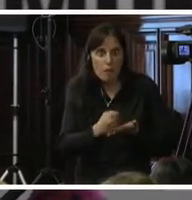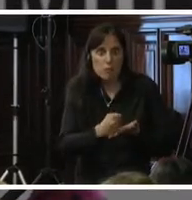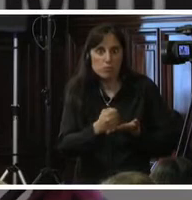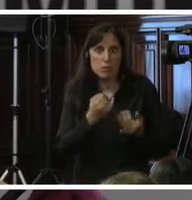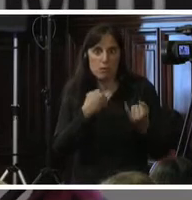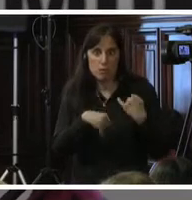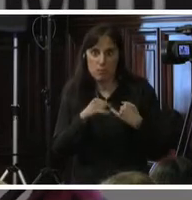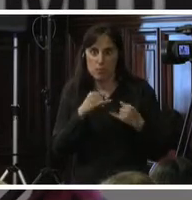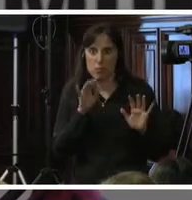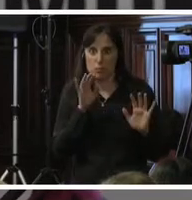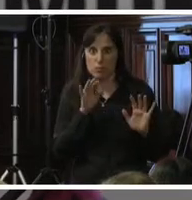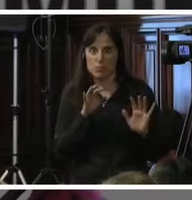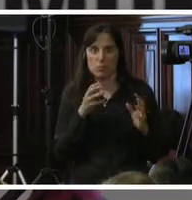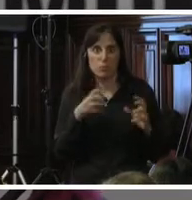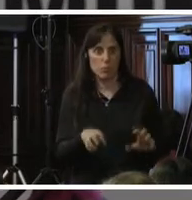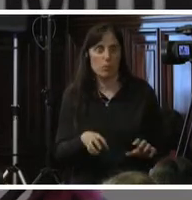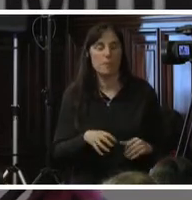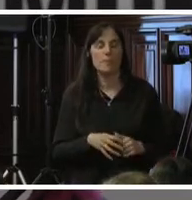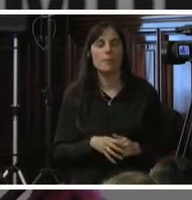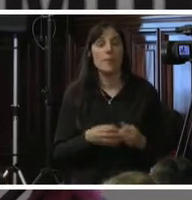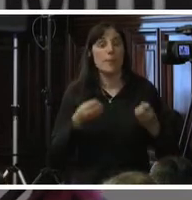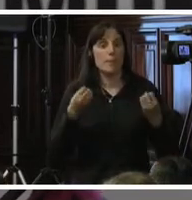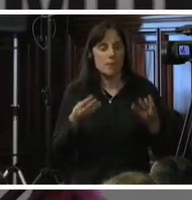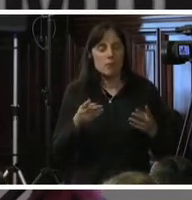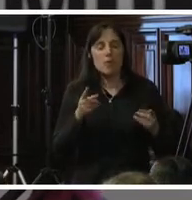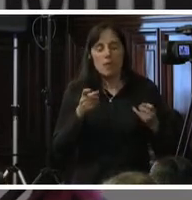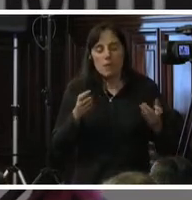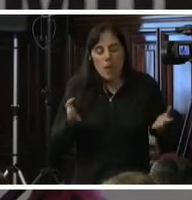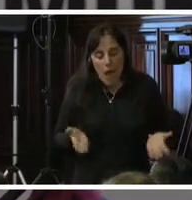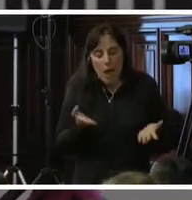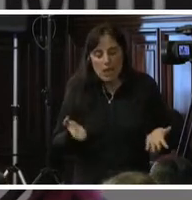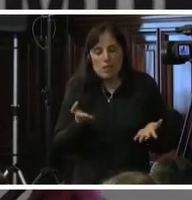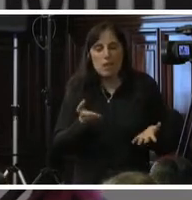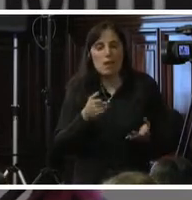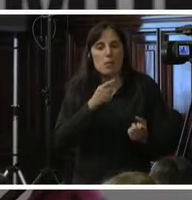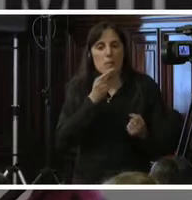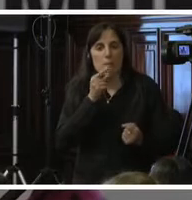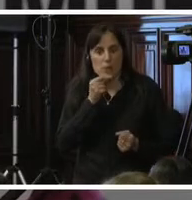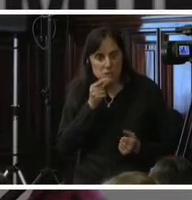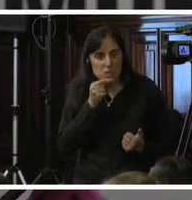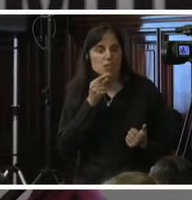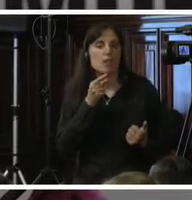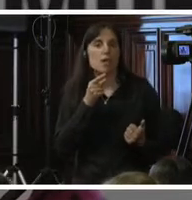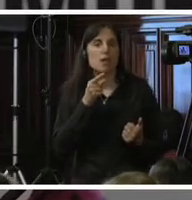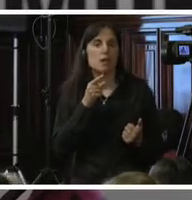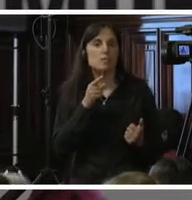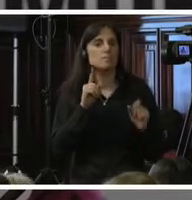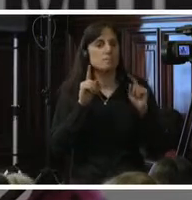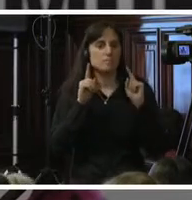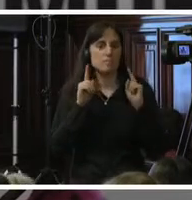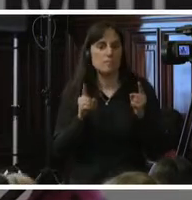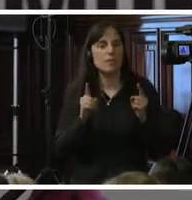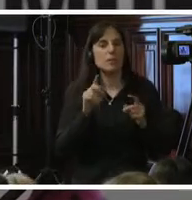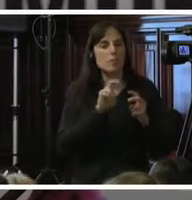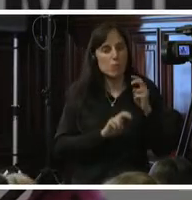información. Por eso tenemos que alentar a las fuerzas policiales para que traten